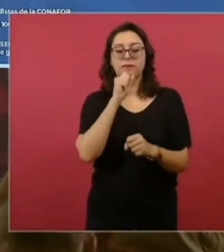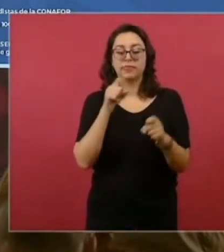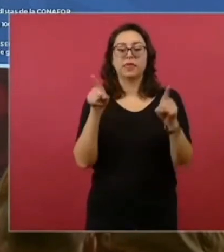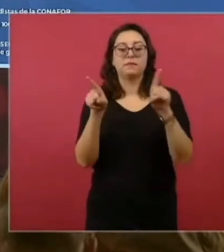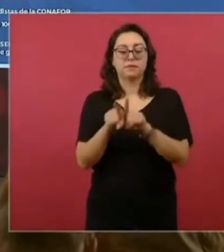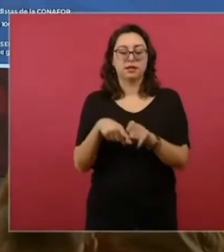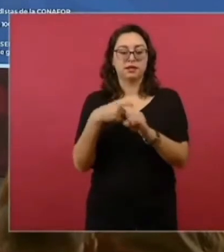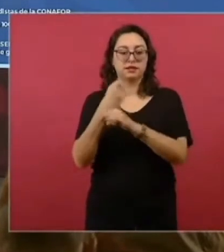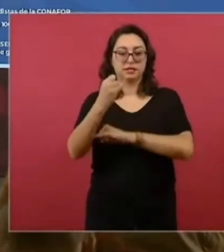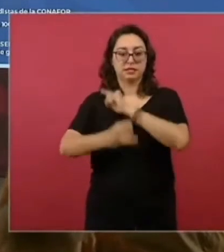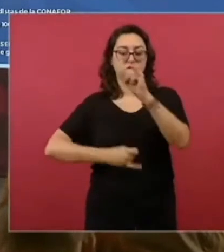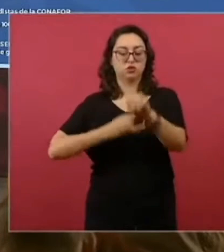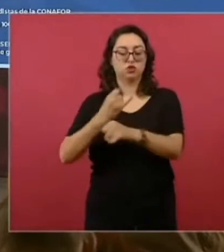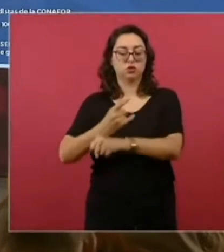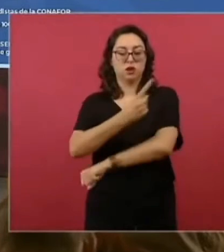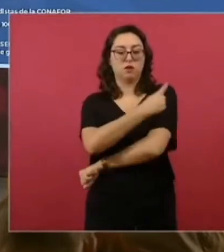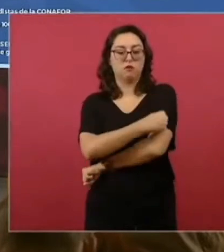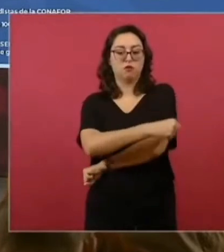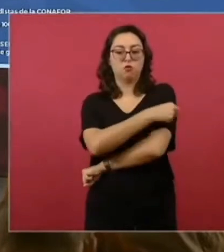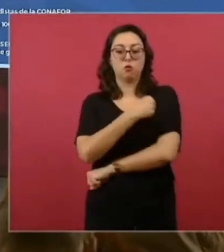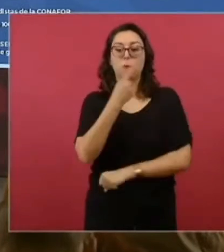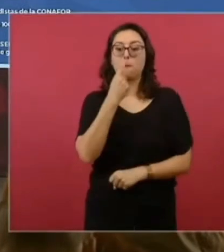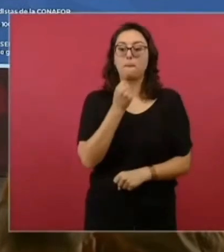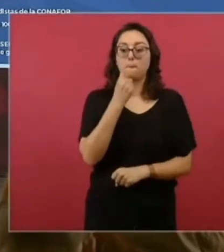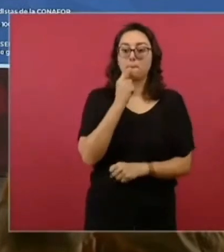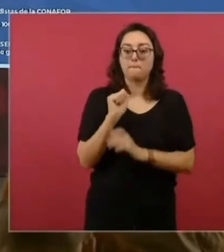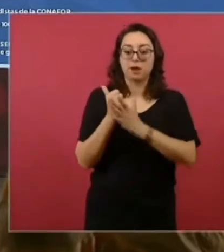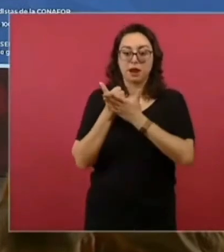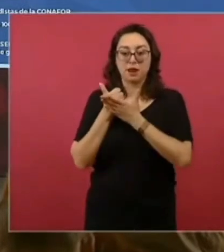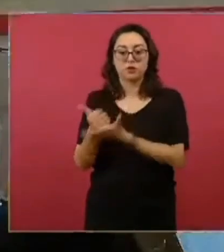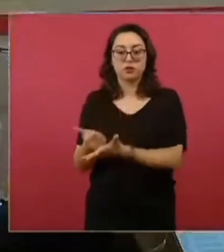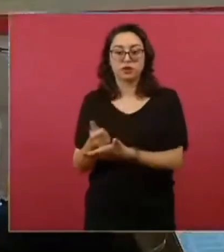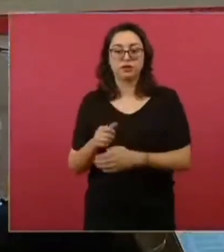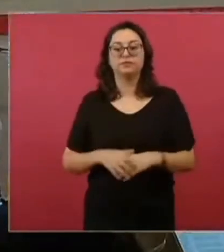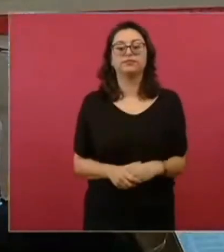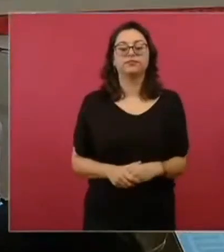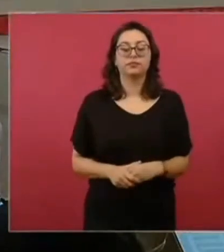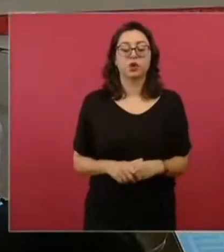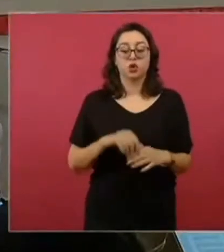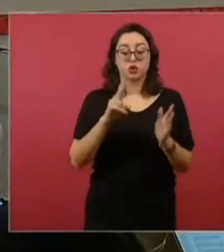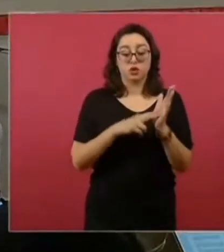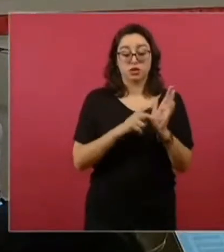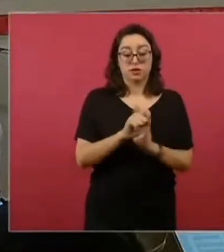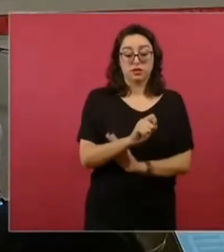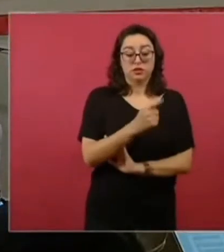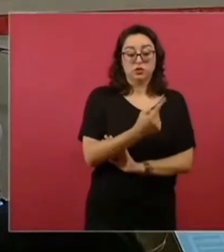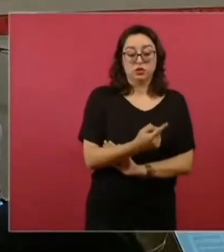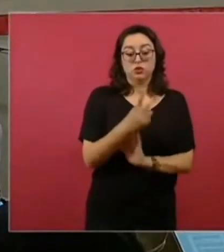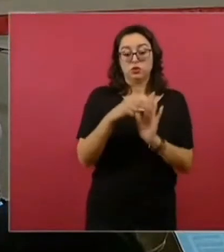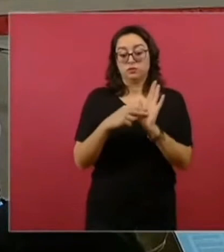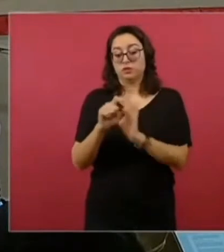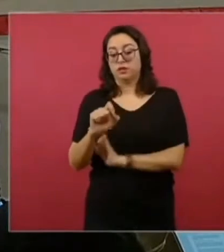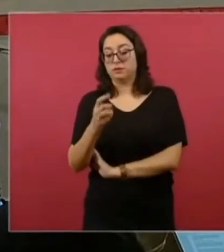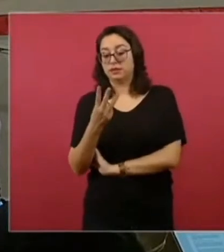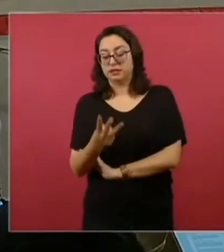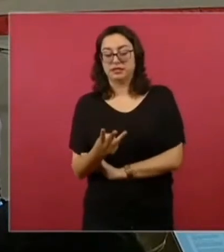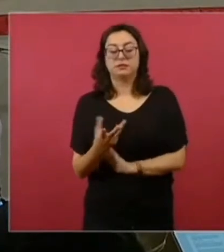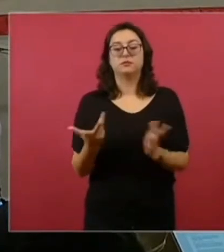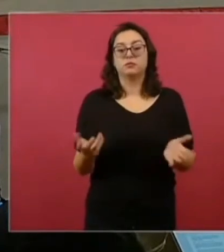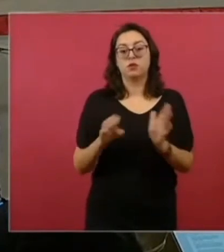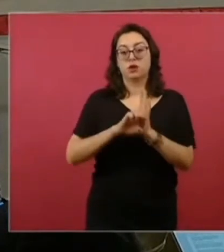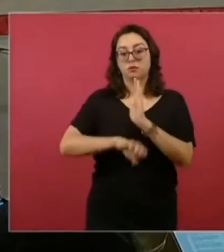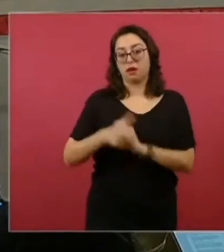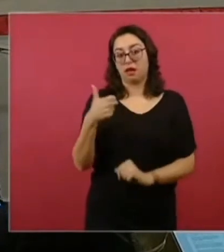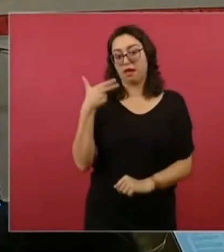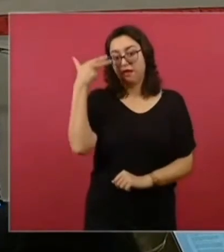de la Cruz Roja, también apoyamos cuando tuvieron una grave explosión. Ha habido sismos en el 2021, en el 2023, en el caso del terremoto de